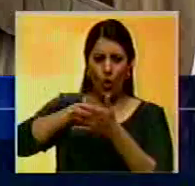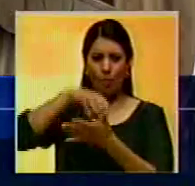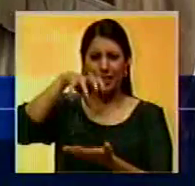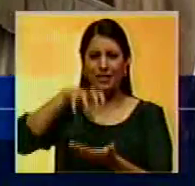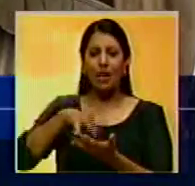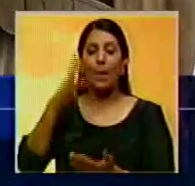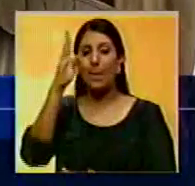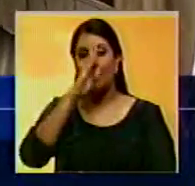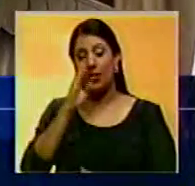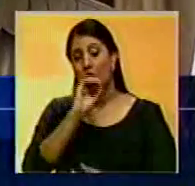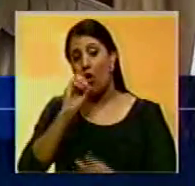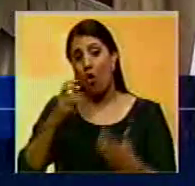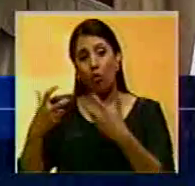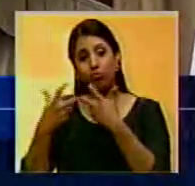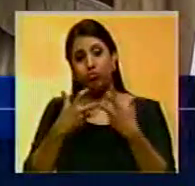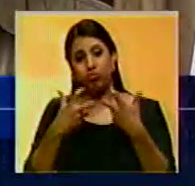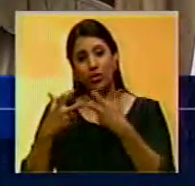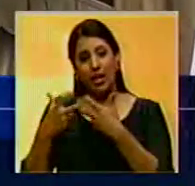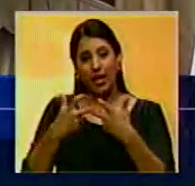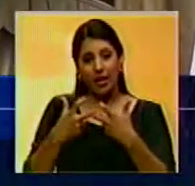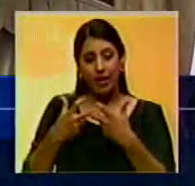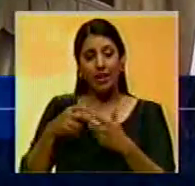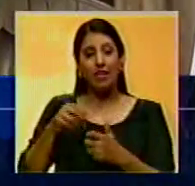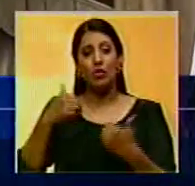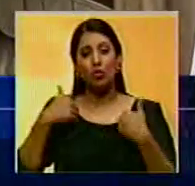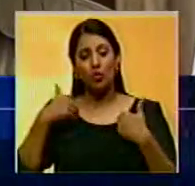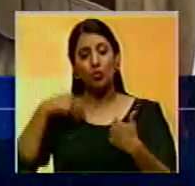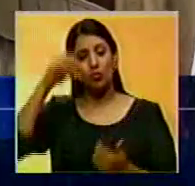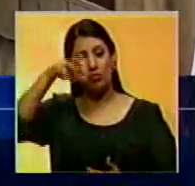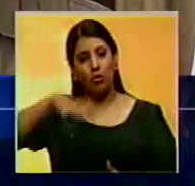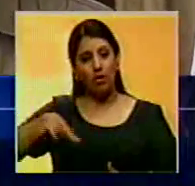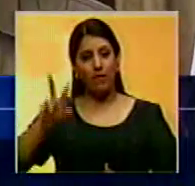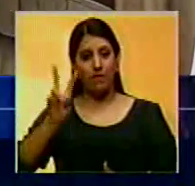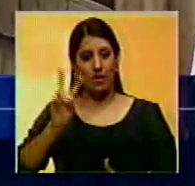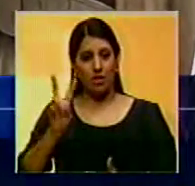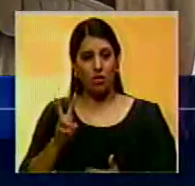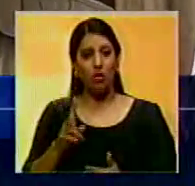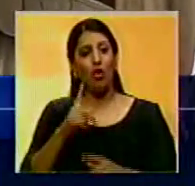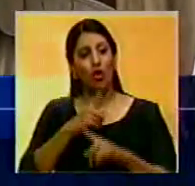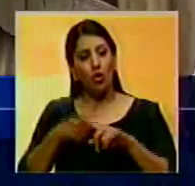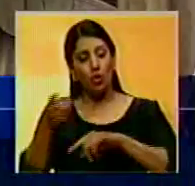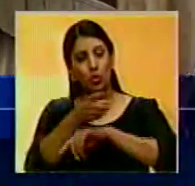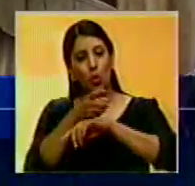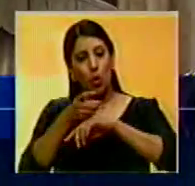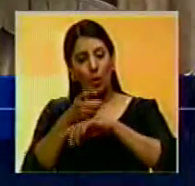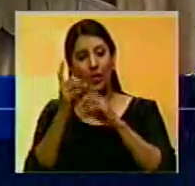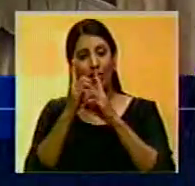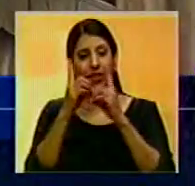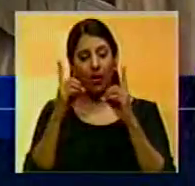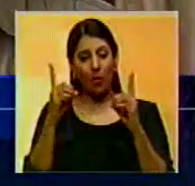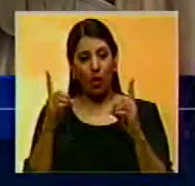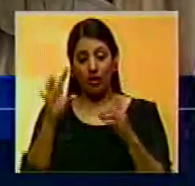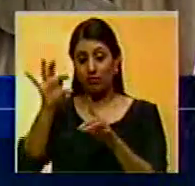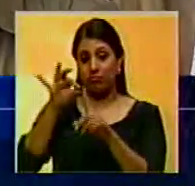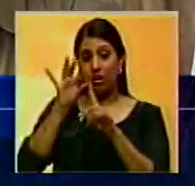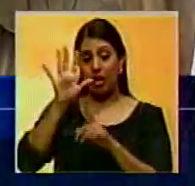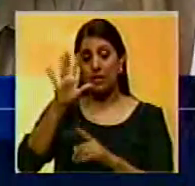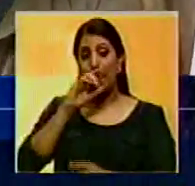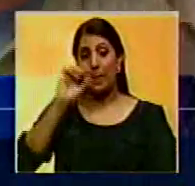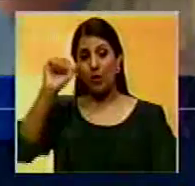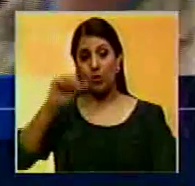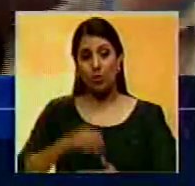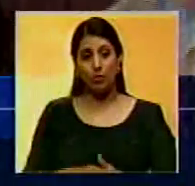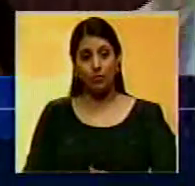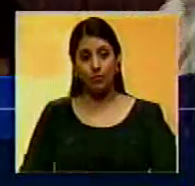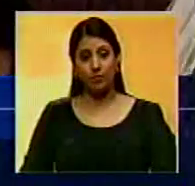en Brasil o la guerra permanente que sufre el pueblo venezolano y el gobierno democráticamente electo de Nicolás